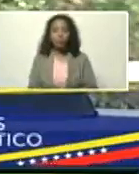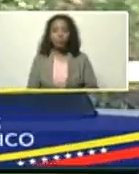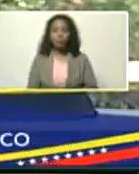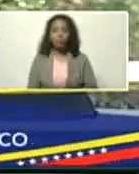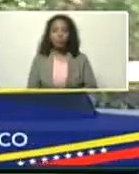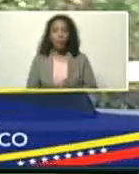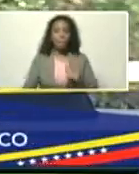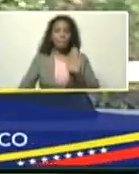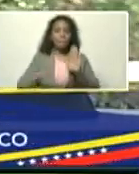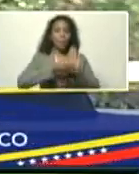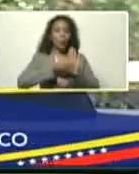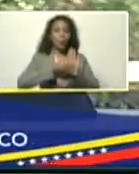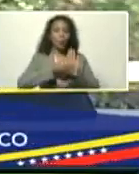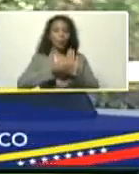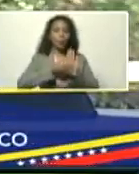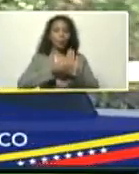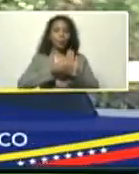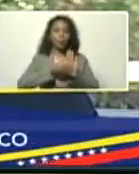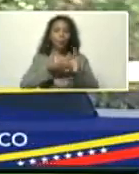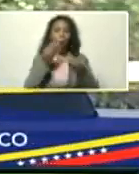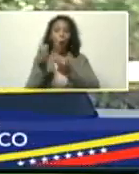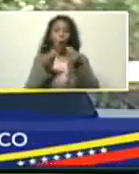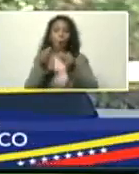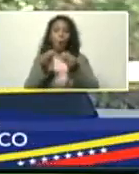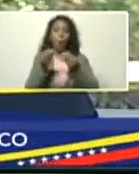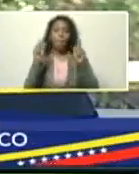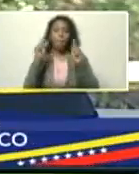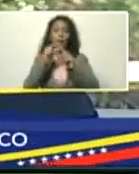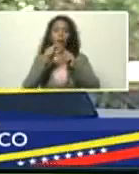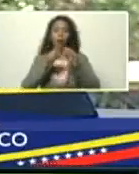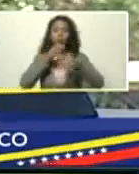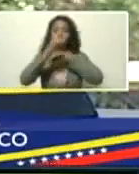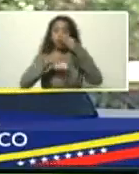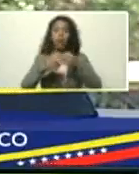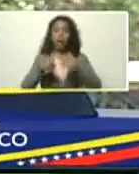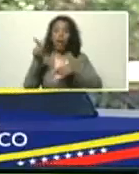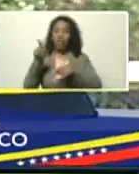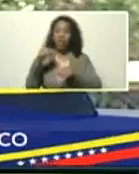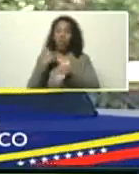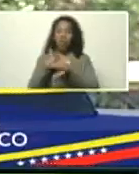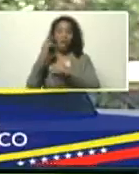marcar, como discurso, alarmista,